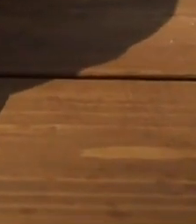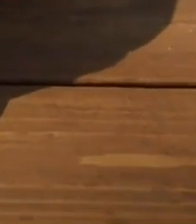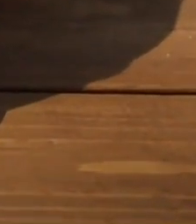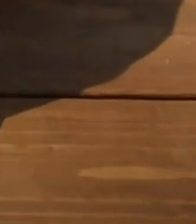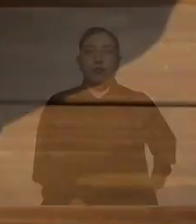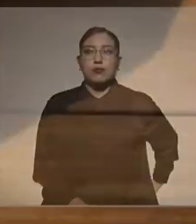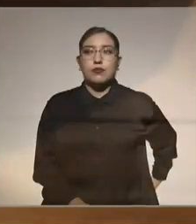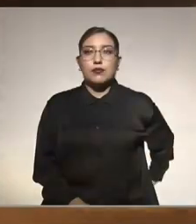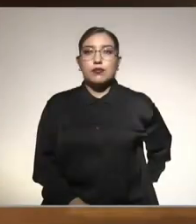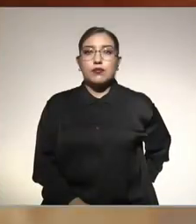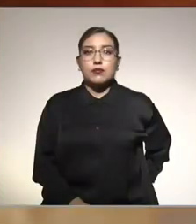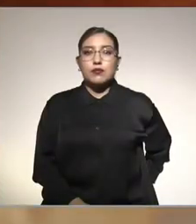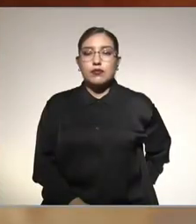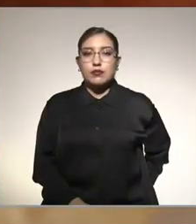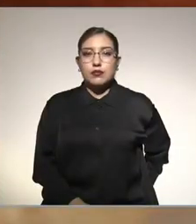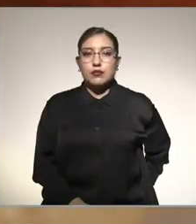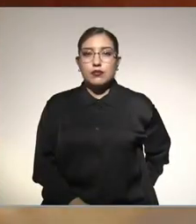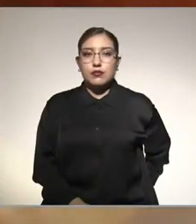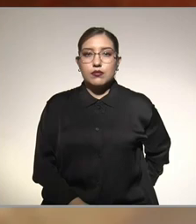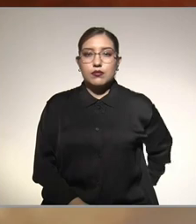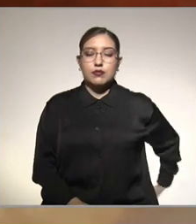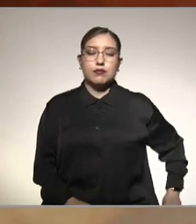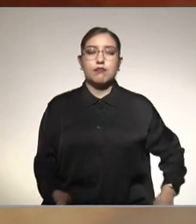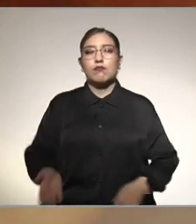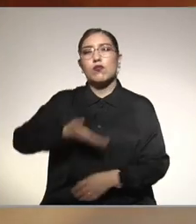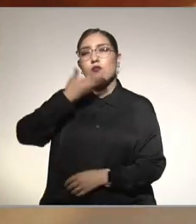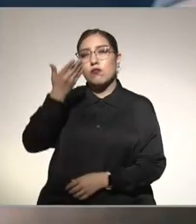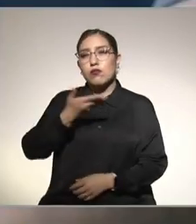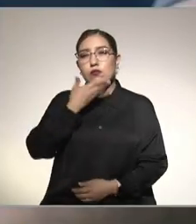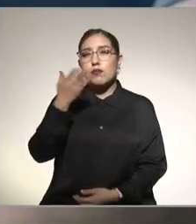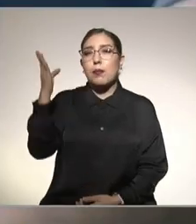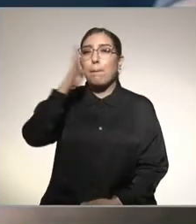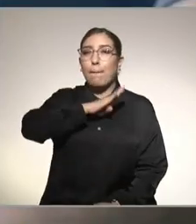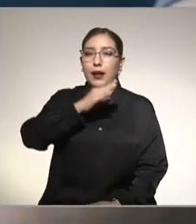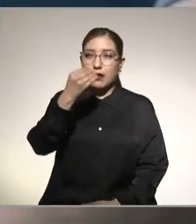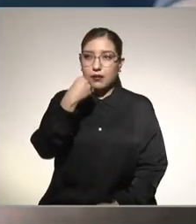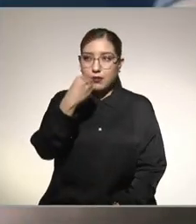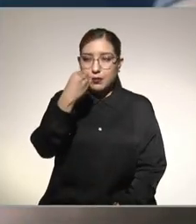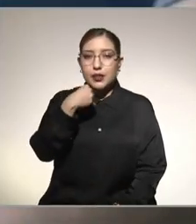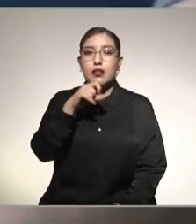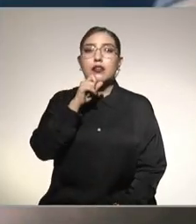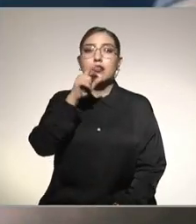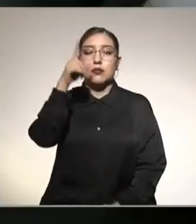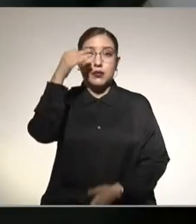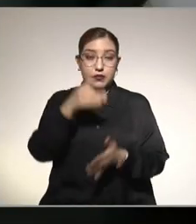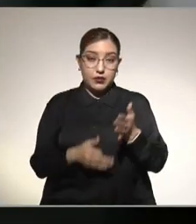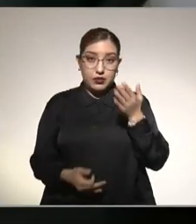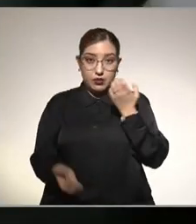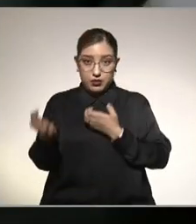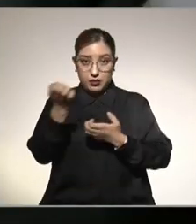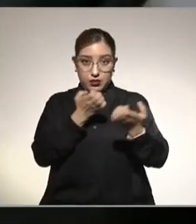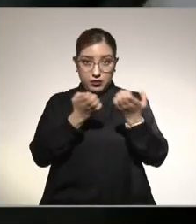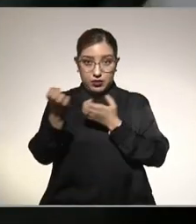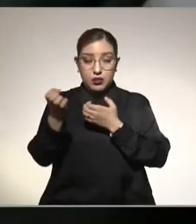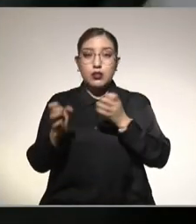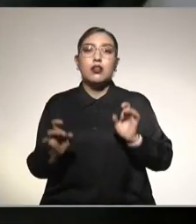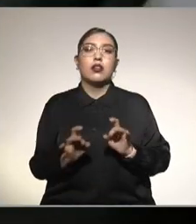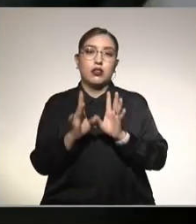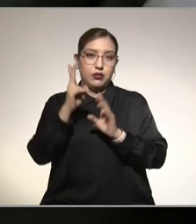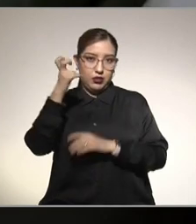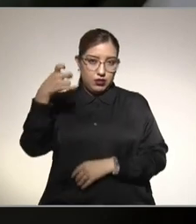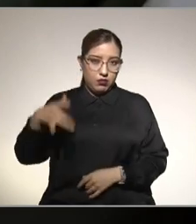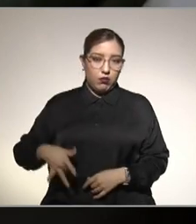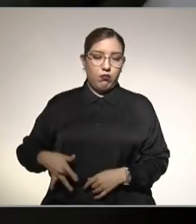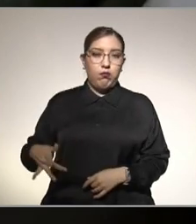los malos hábitos de dieta y la falta de actividad física son las principales razones vinculadas con la aparición de hígado graso